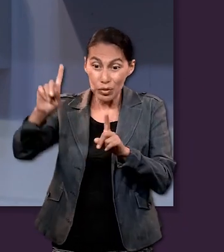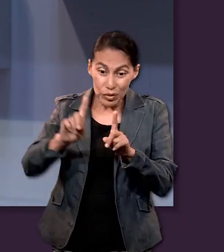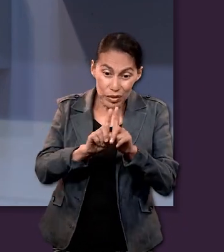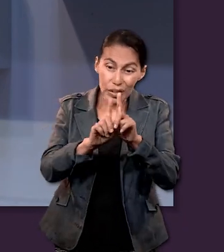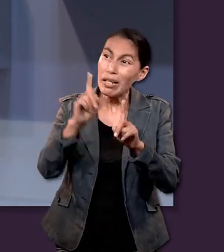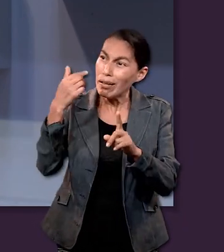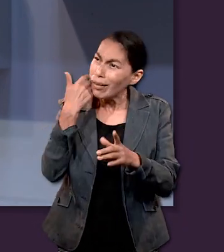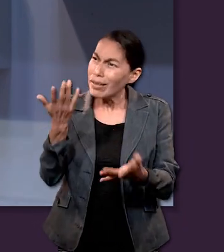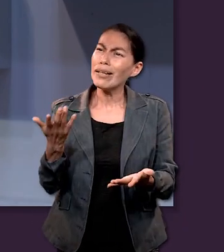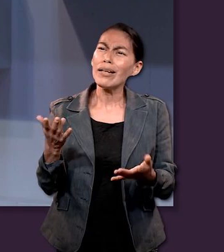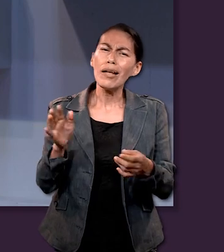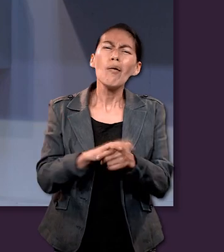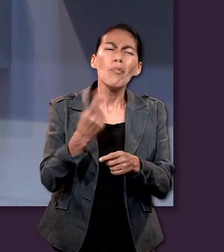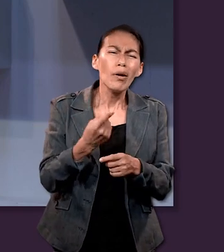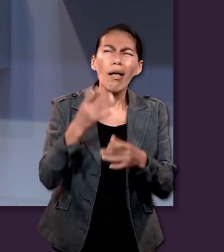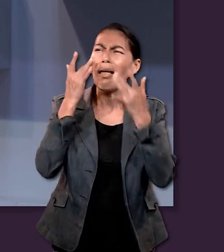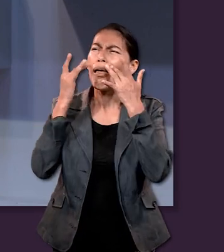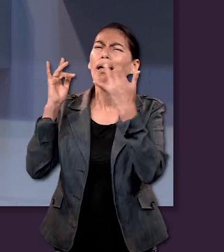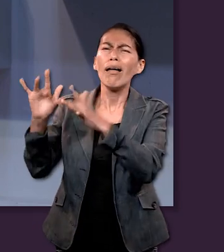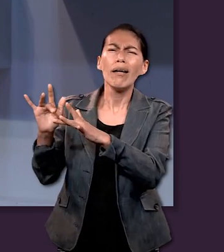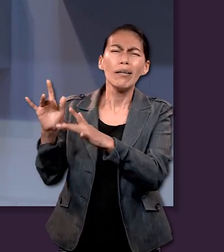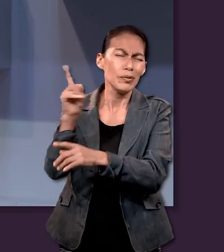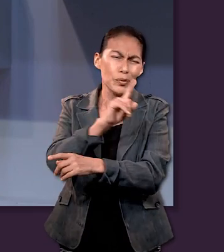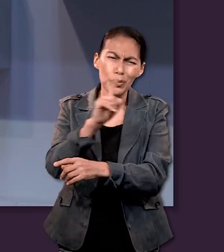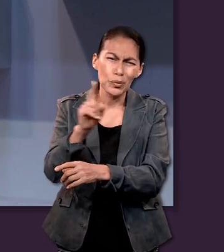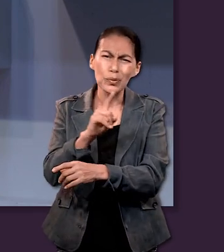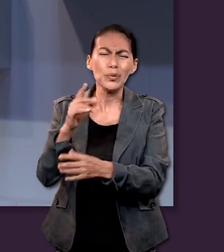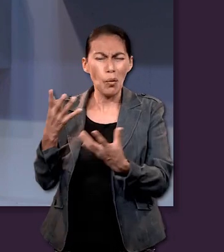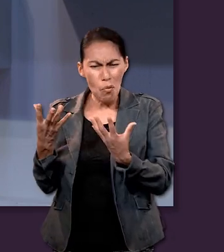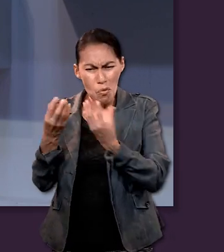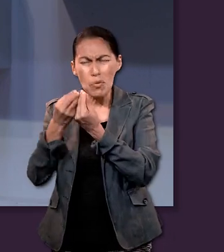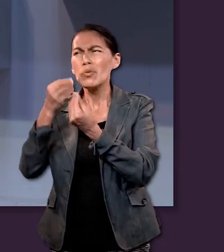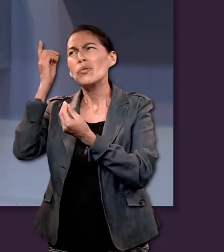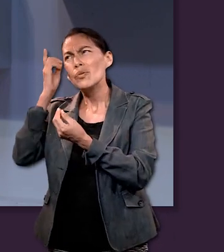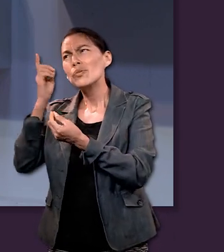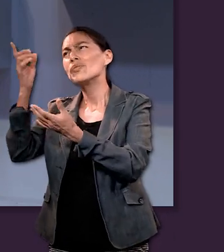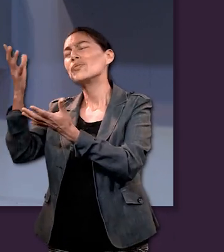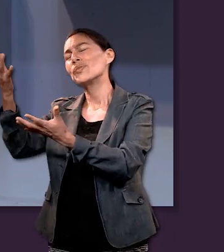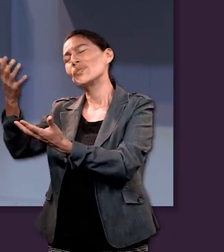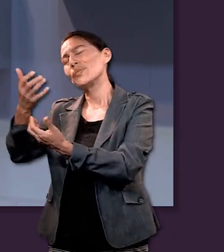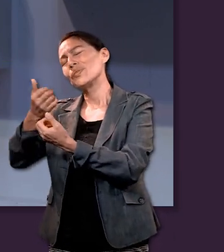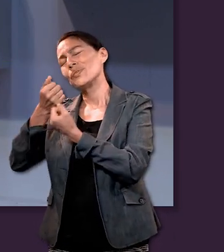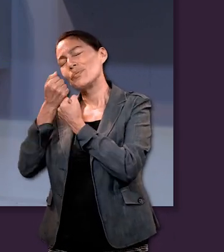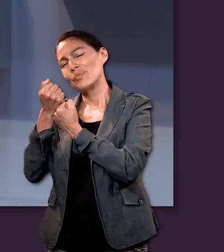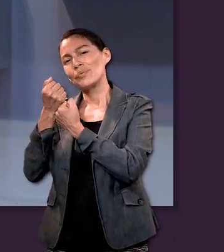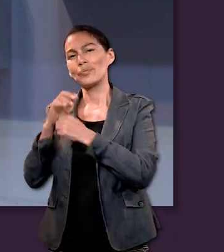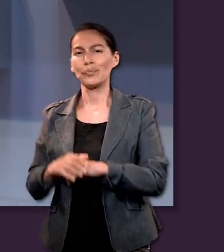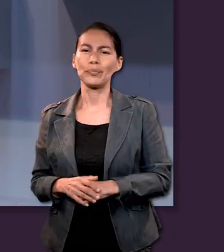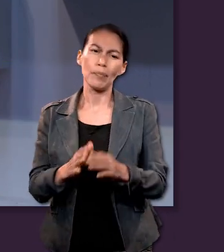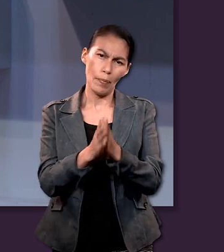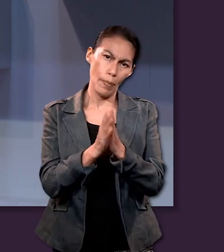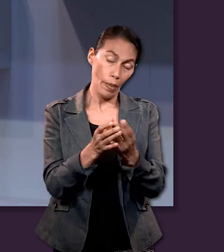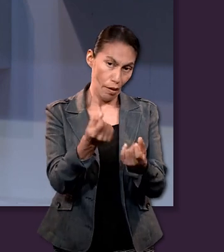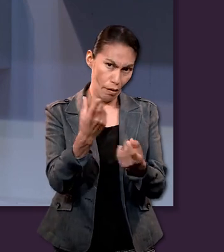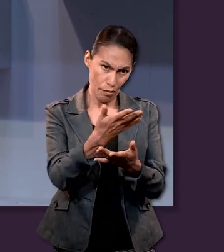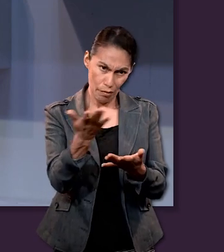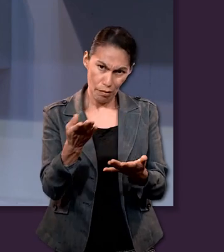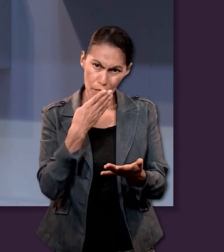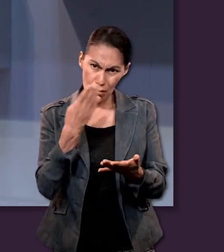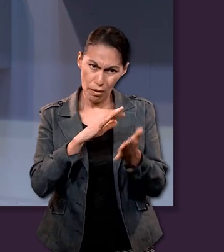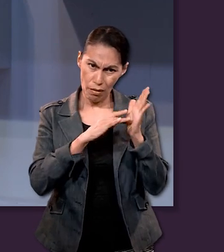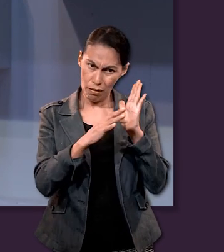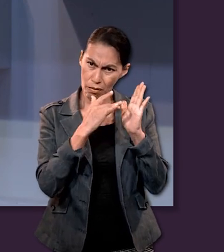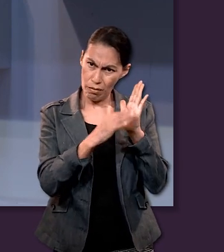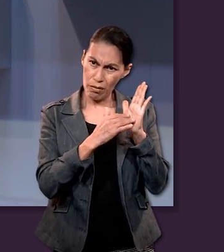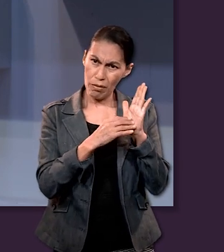entregárselas y aunque sabemos que él está ahí para luchar por nosotros que realmente eso es lo que él quiere hacer también me gustaría que leyéramos primera de Pedro